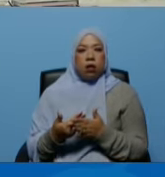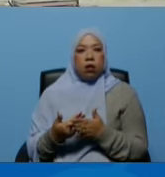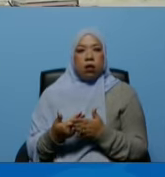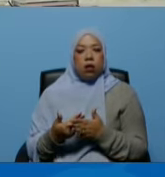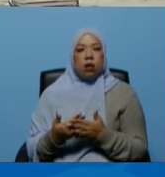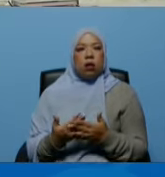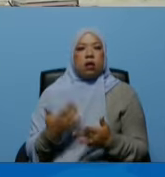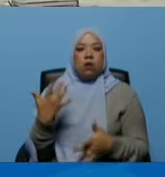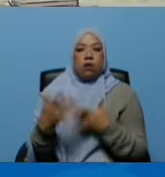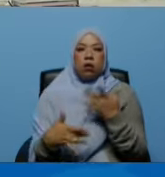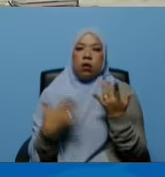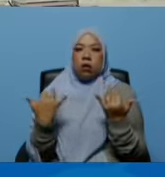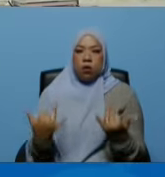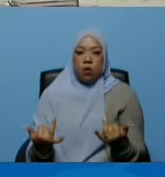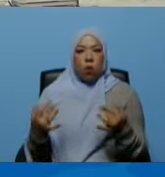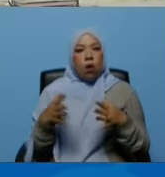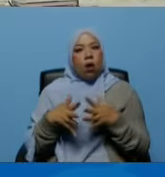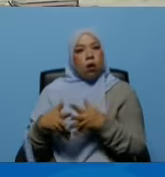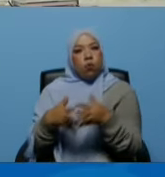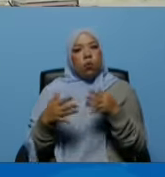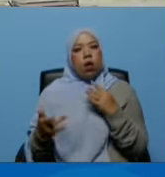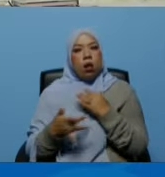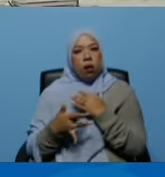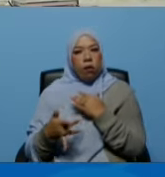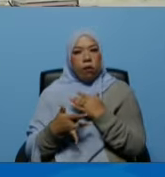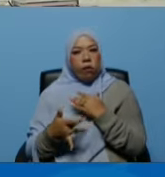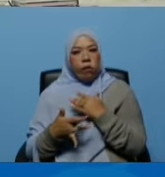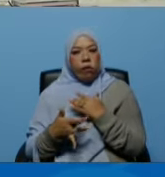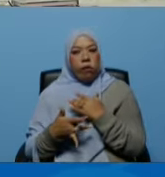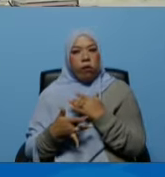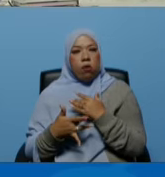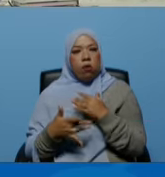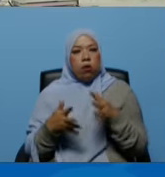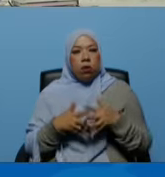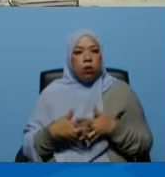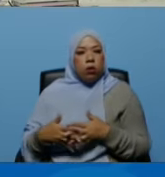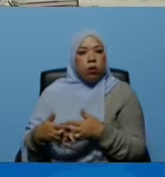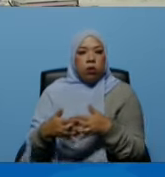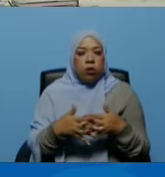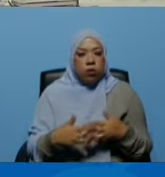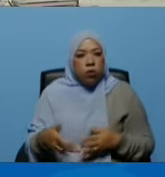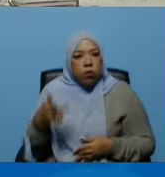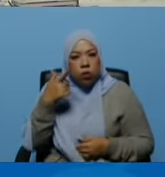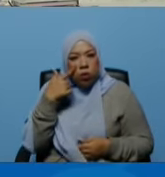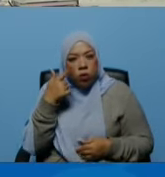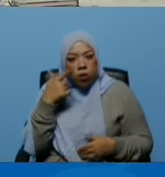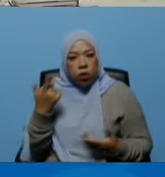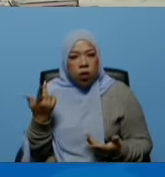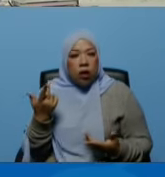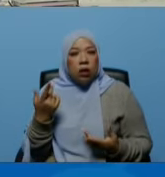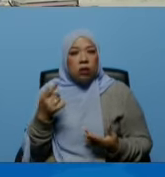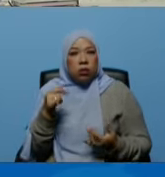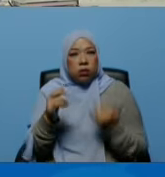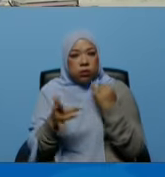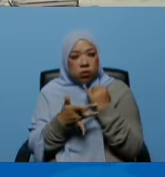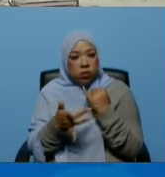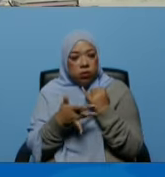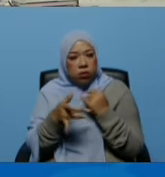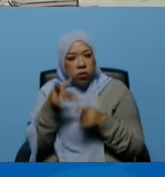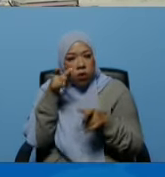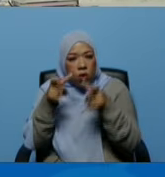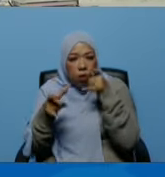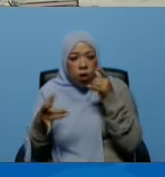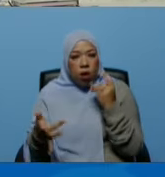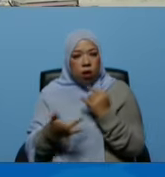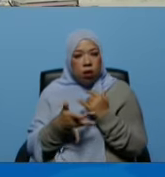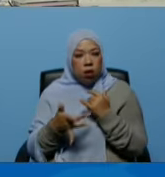forma parte del imperio tecnológico y los espían amiguitos amiguitas los espían